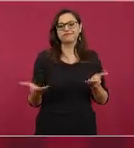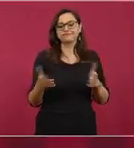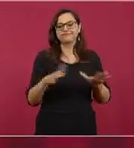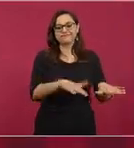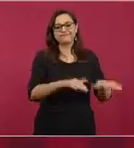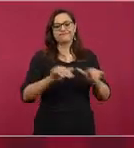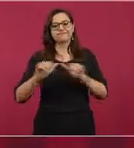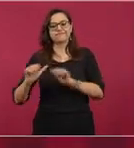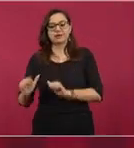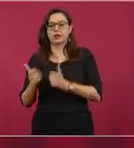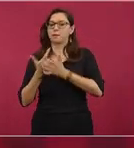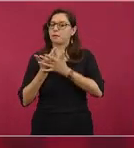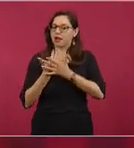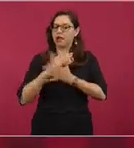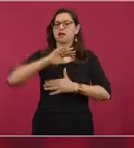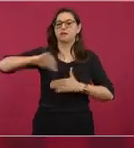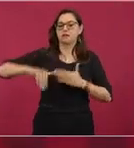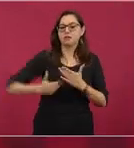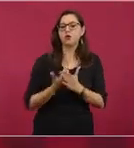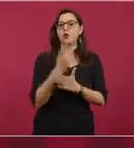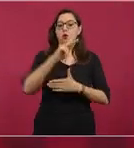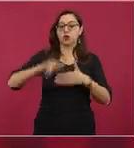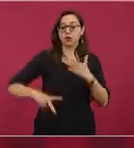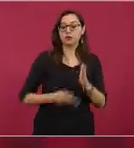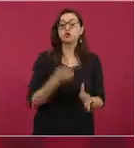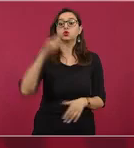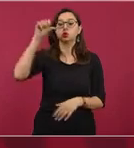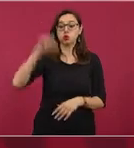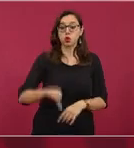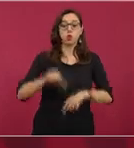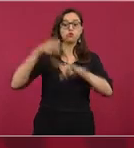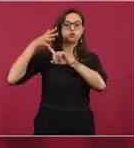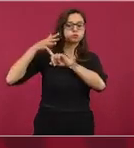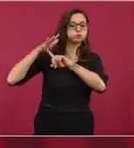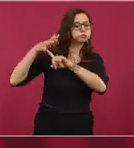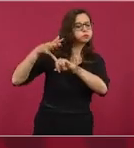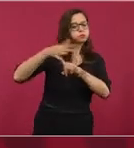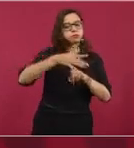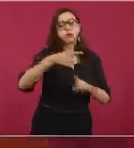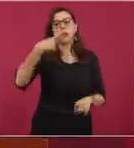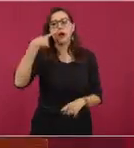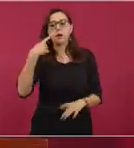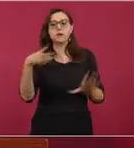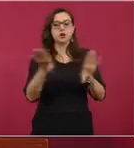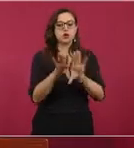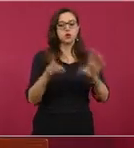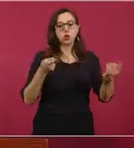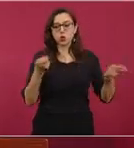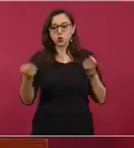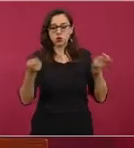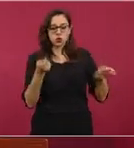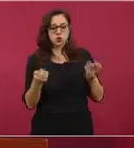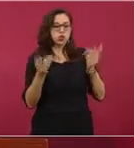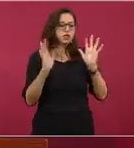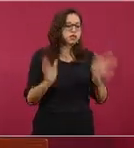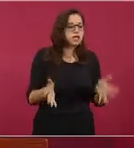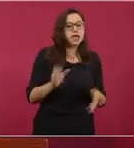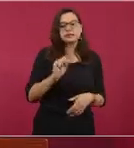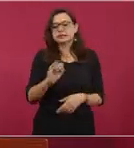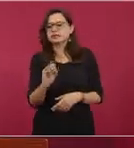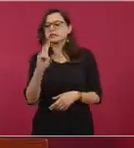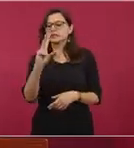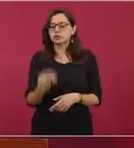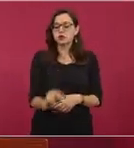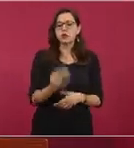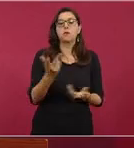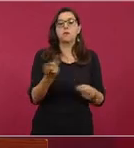sobrevuelo de valoración para ver cuál es el avance de este control del incendio y también de la